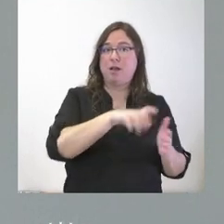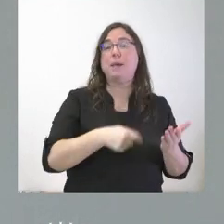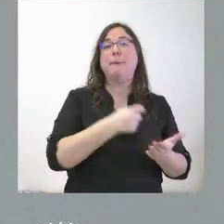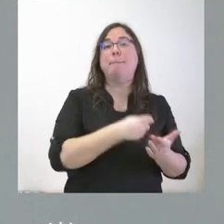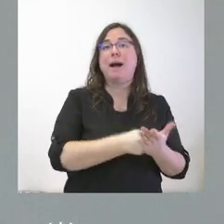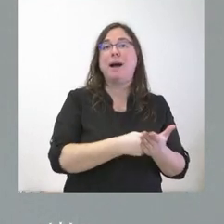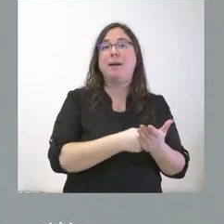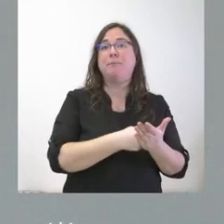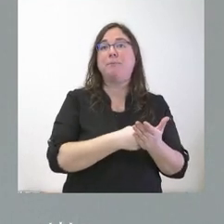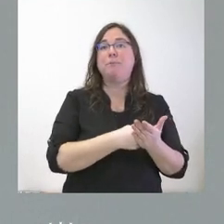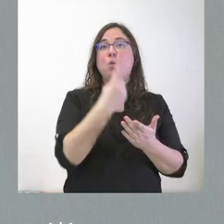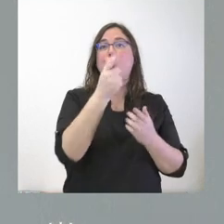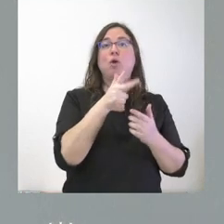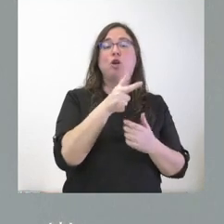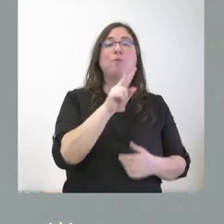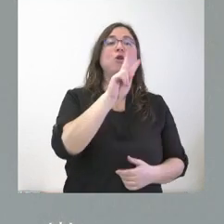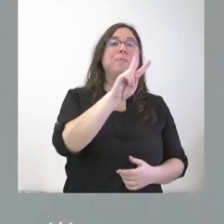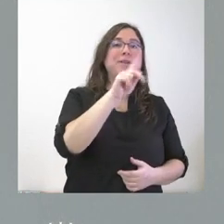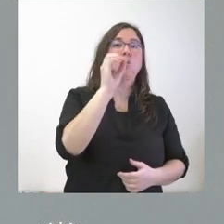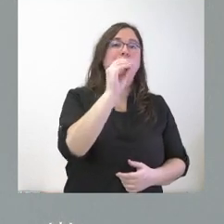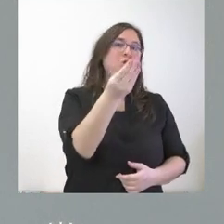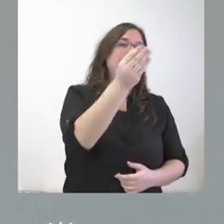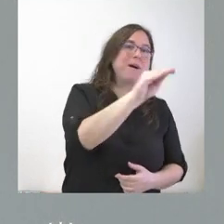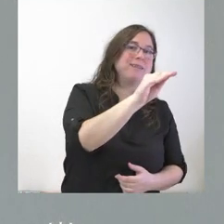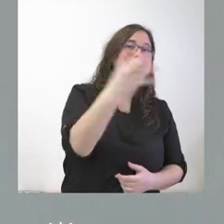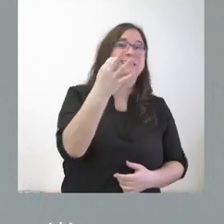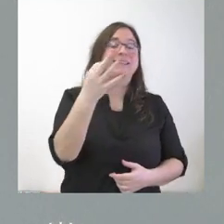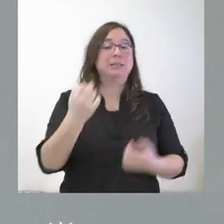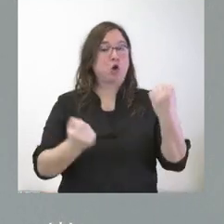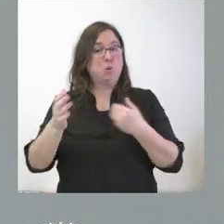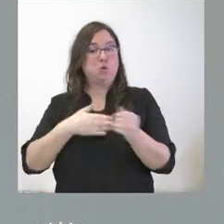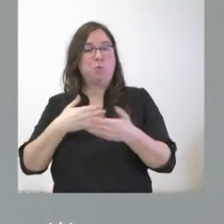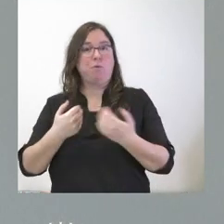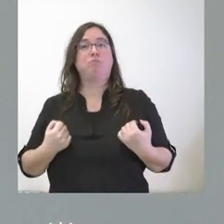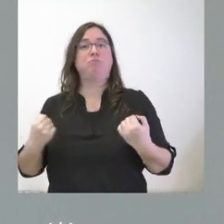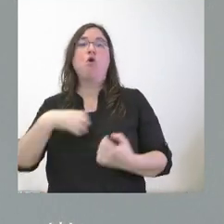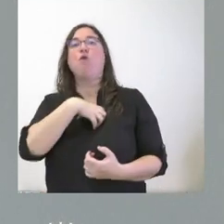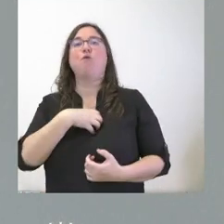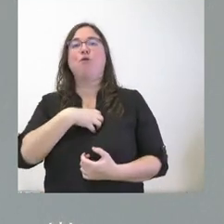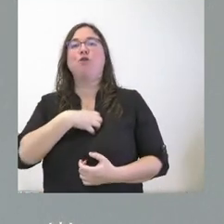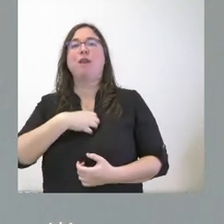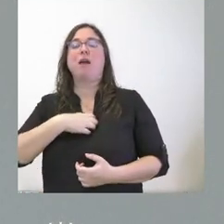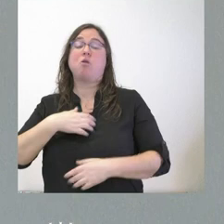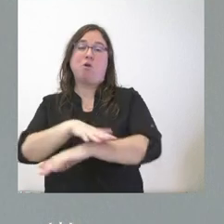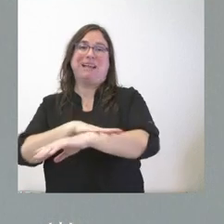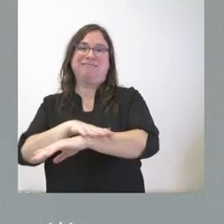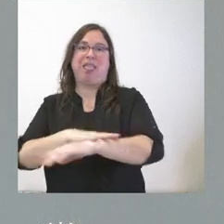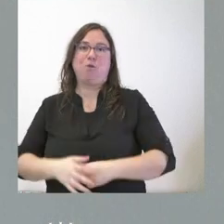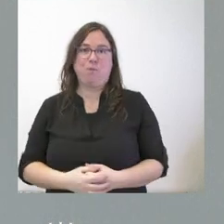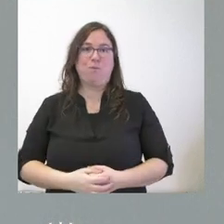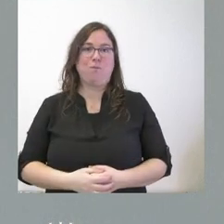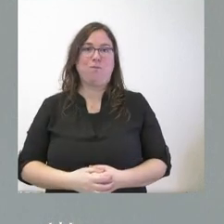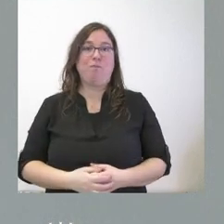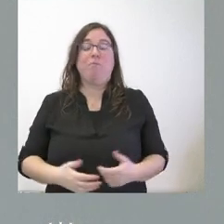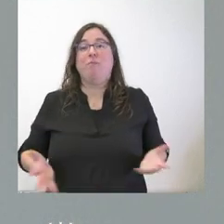cobrar un 21% más que ese mismo vehículo lo conduce el funcionario del Estado. Y